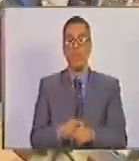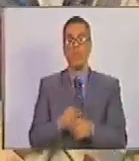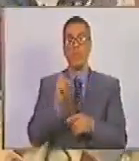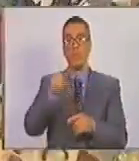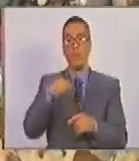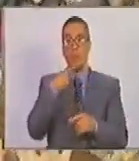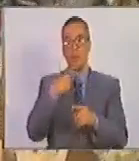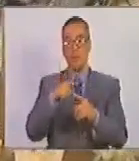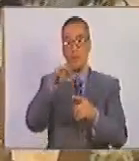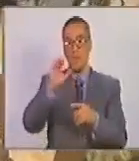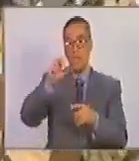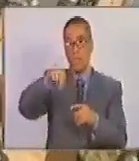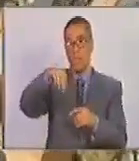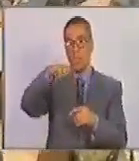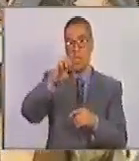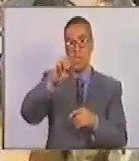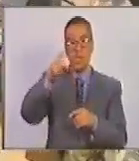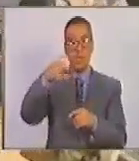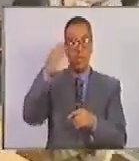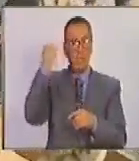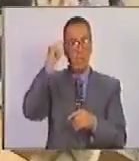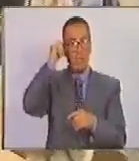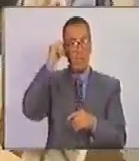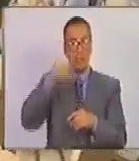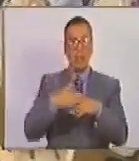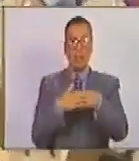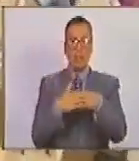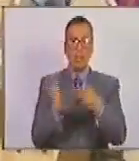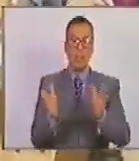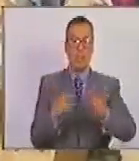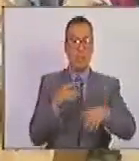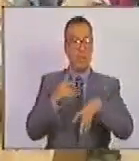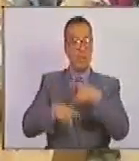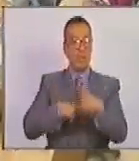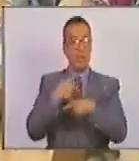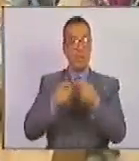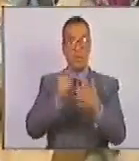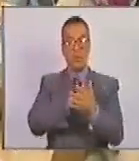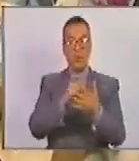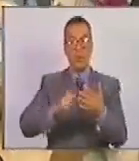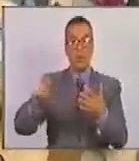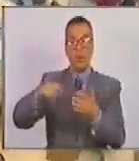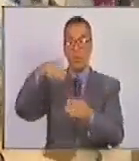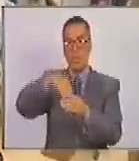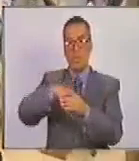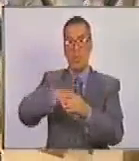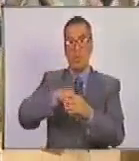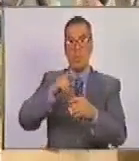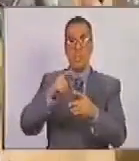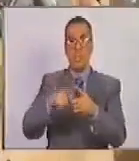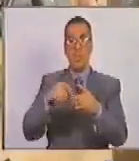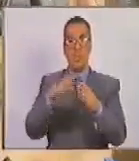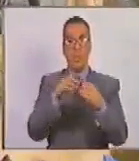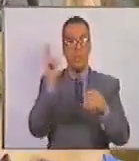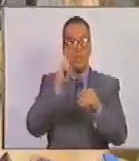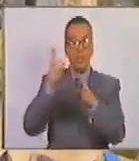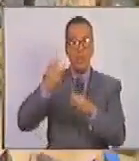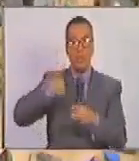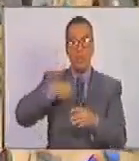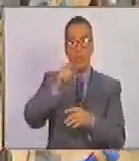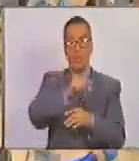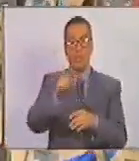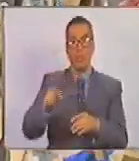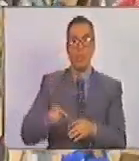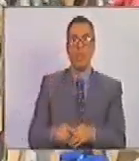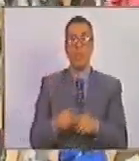también al Consejo Nacional Electoral en días pasados, que se abra un proceso de inscripción electoral en los consulados donde Venezuela tenga gente,